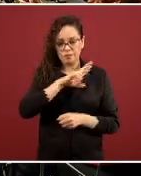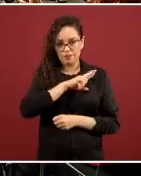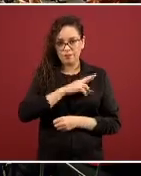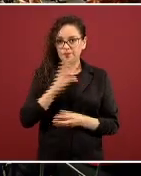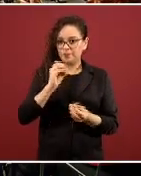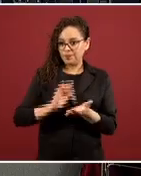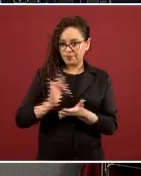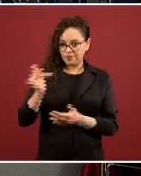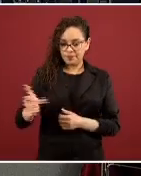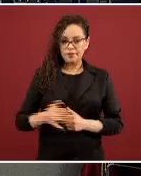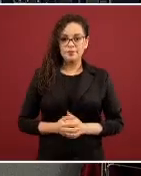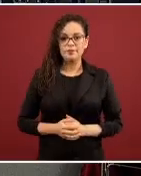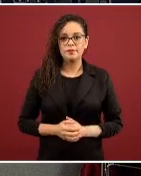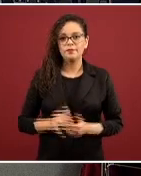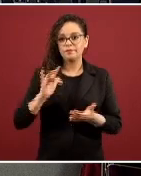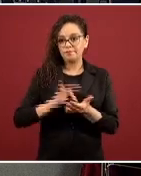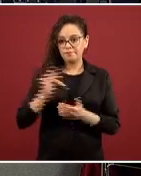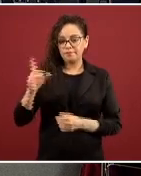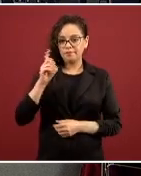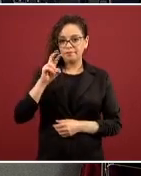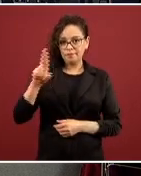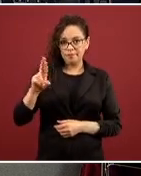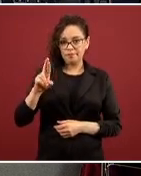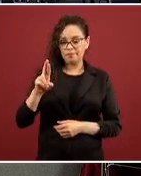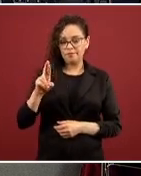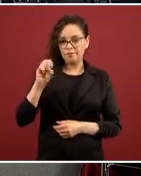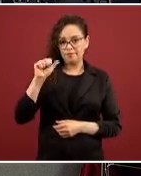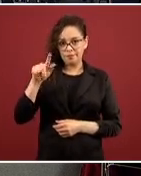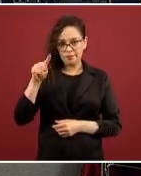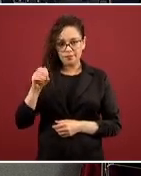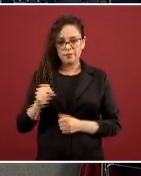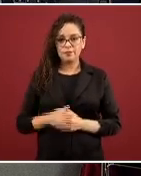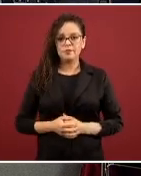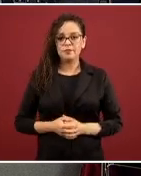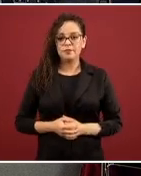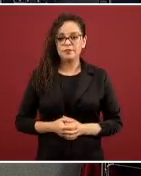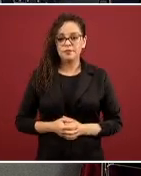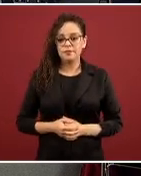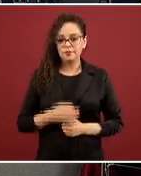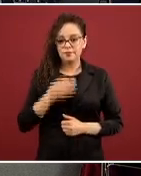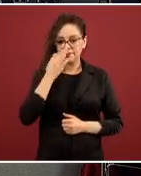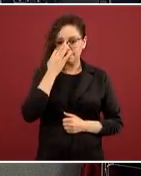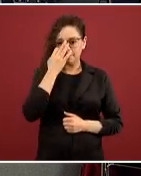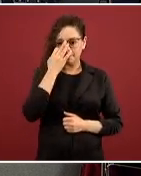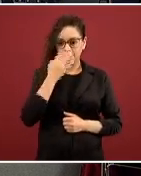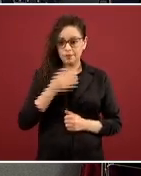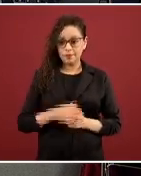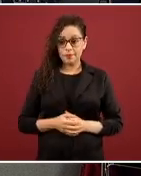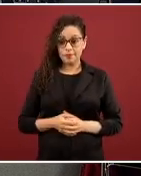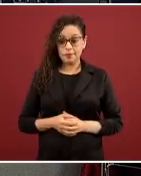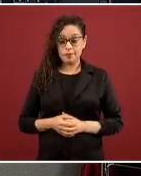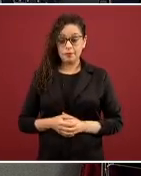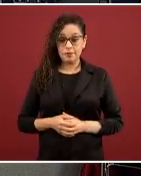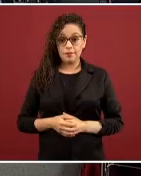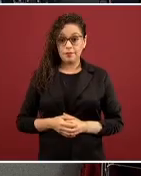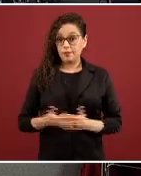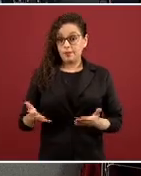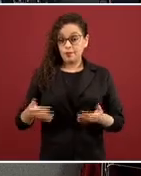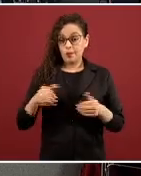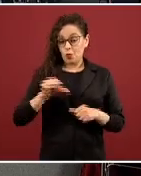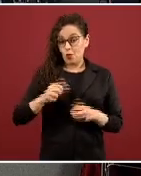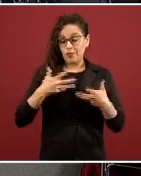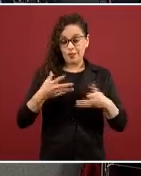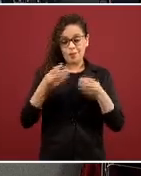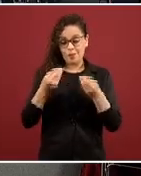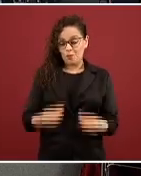Gracias, doctor José Ignacio Santos. Como pueden ver… Espérame, ahí va. Hoy tenemos muchas informaciones.